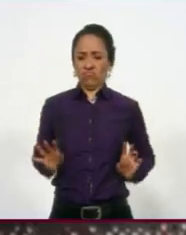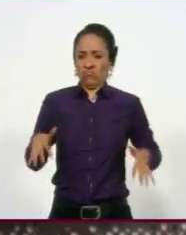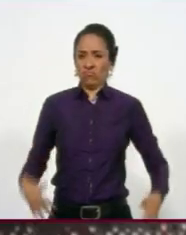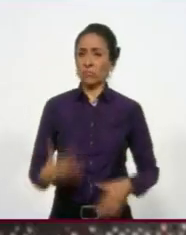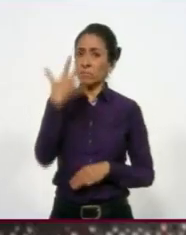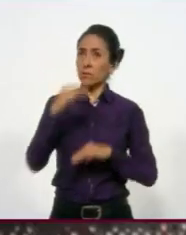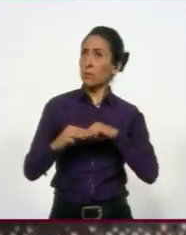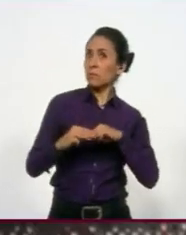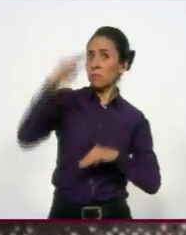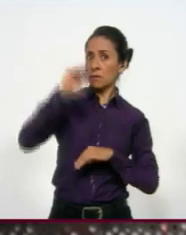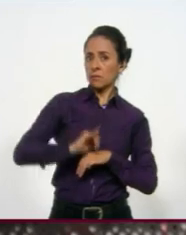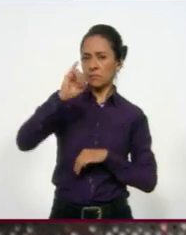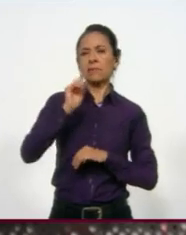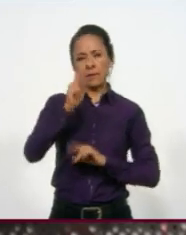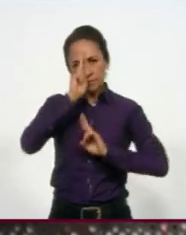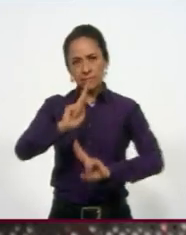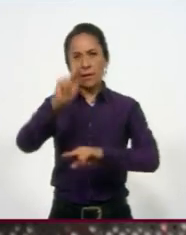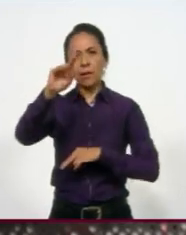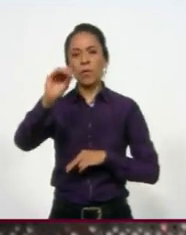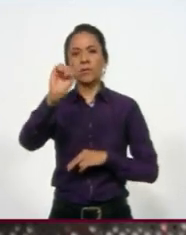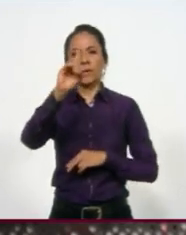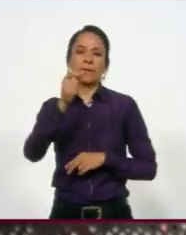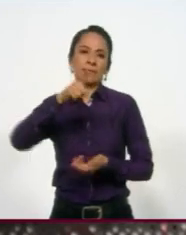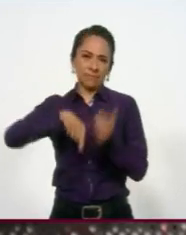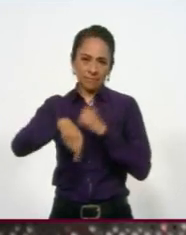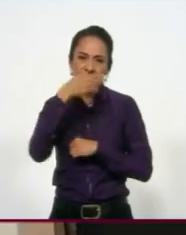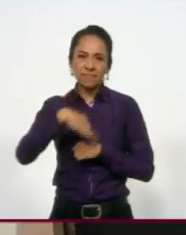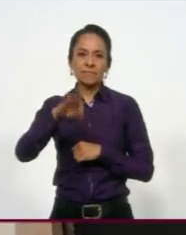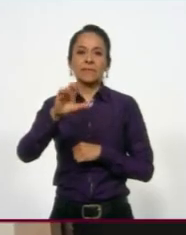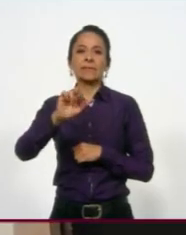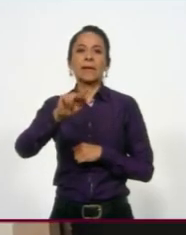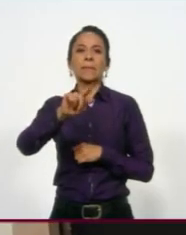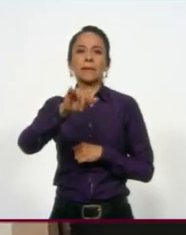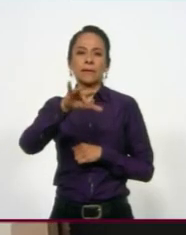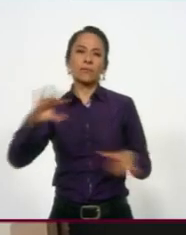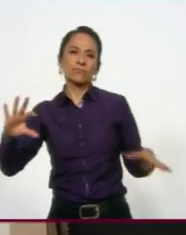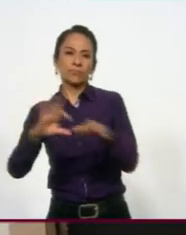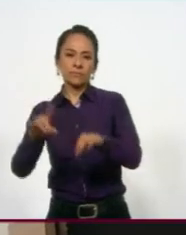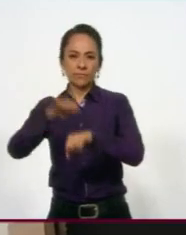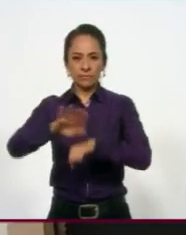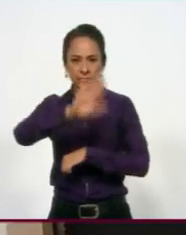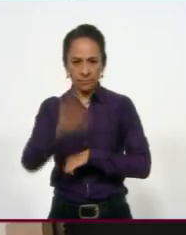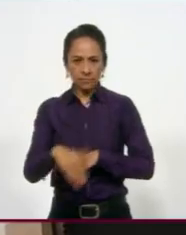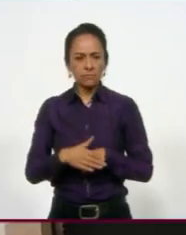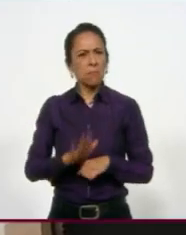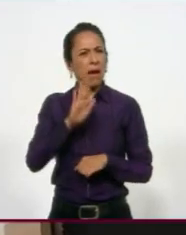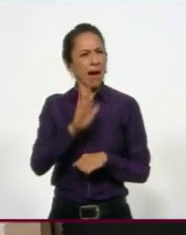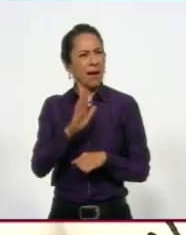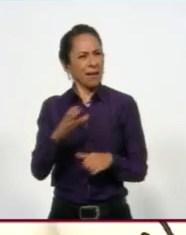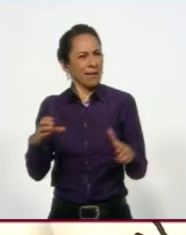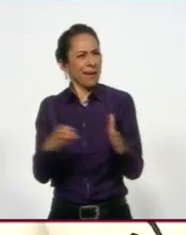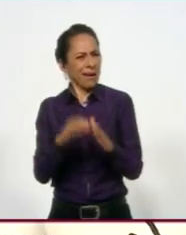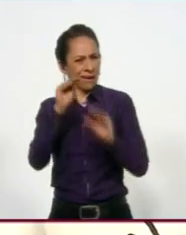Que es el homenaje a Posada dentro de la Universidad de Cervantina y con motivo del Día de Muertos. Como si solo el cartón le diera cuerpo y el